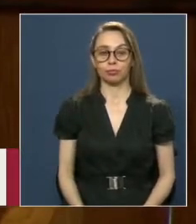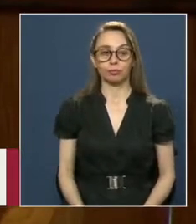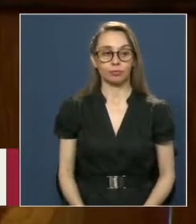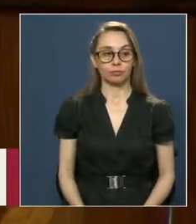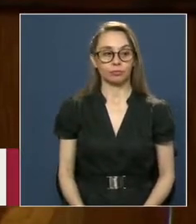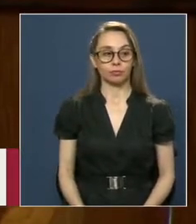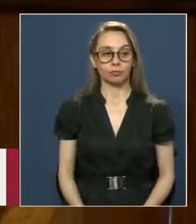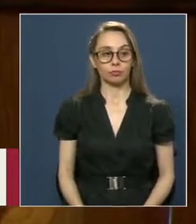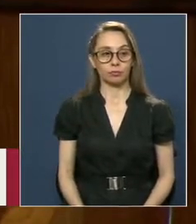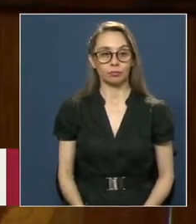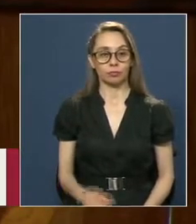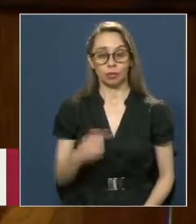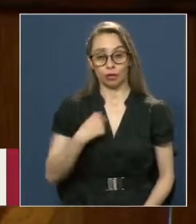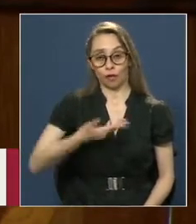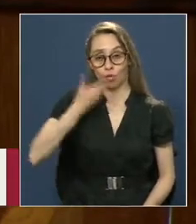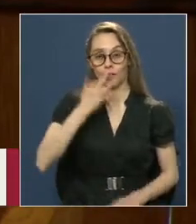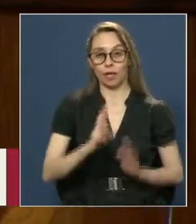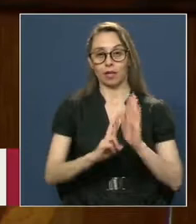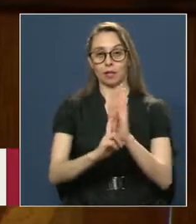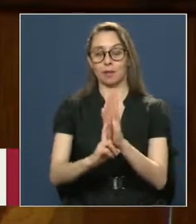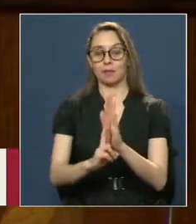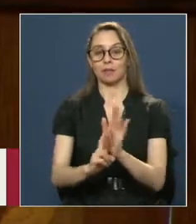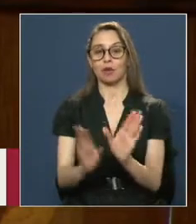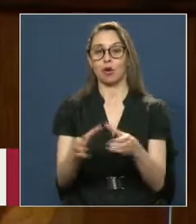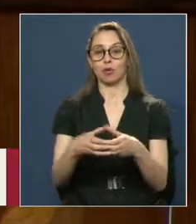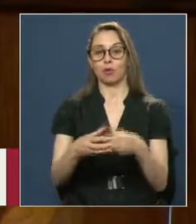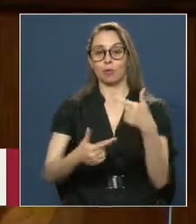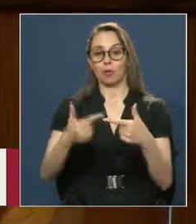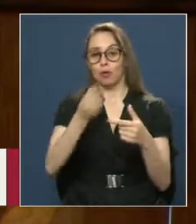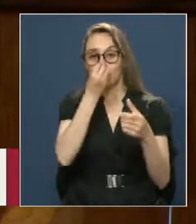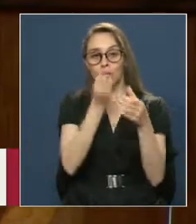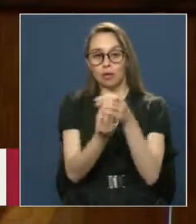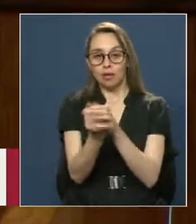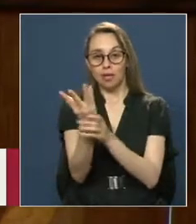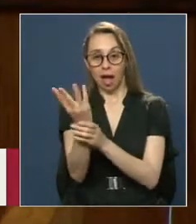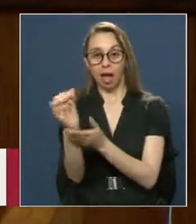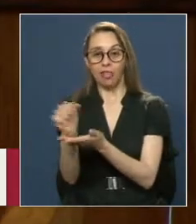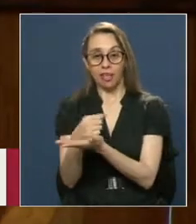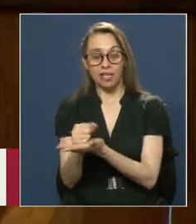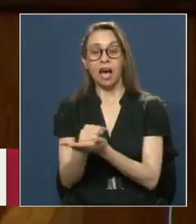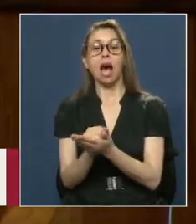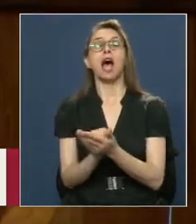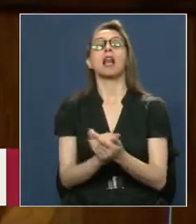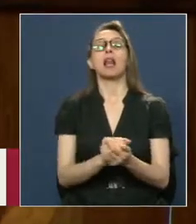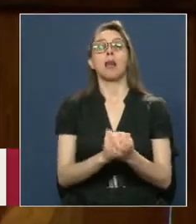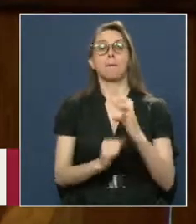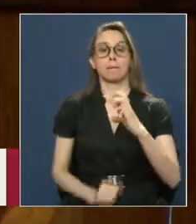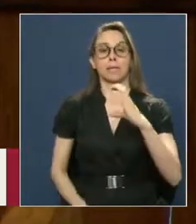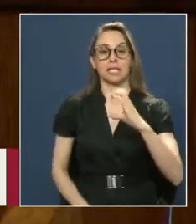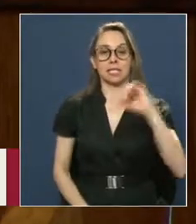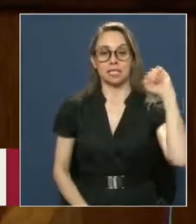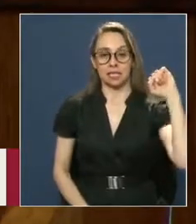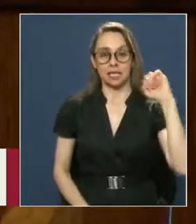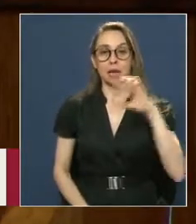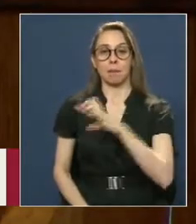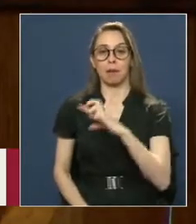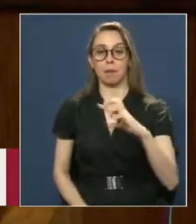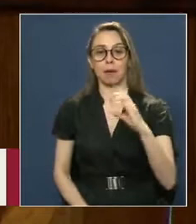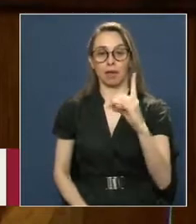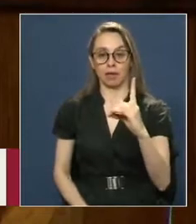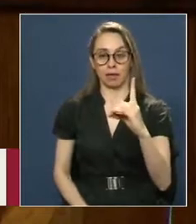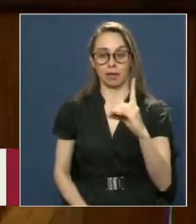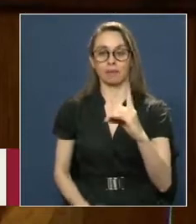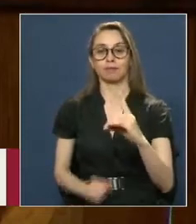Hablo en nombre de la bancada del Partido Radical del Partido Comunista y del Partido por la Democracia Homenaje